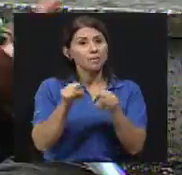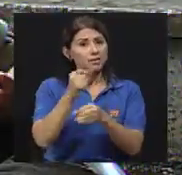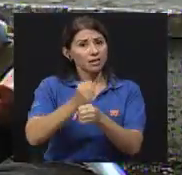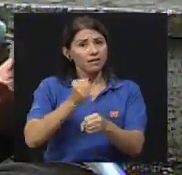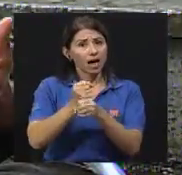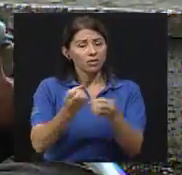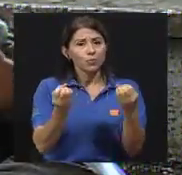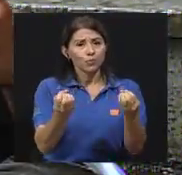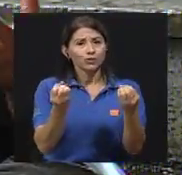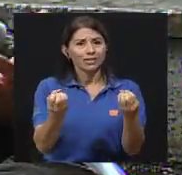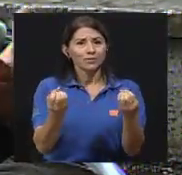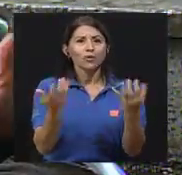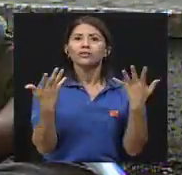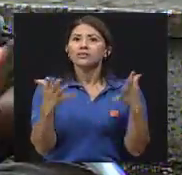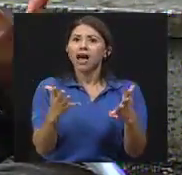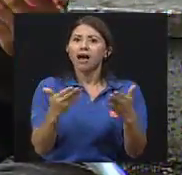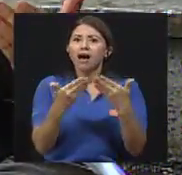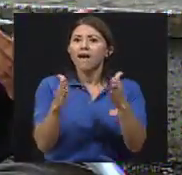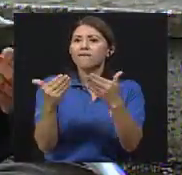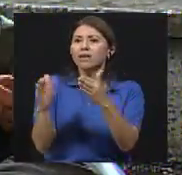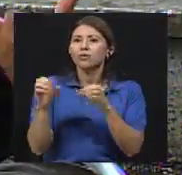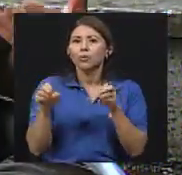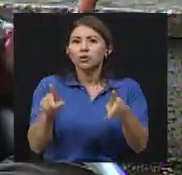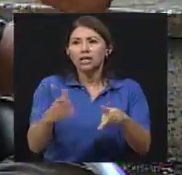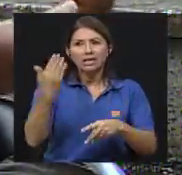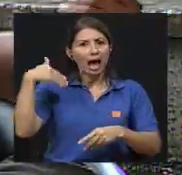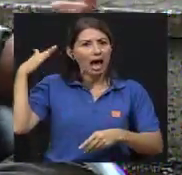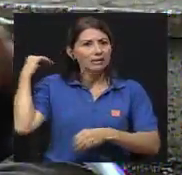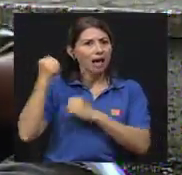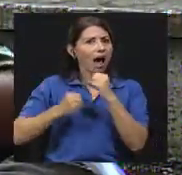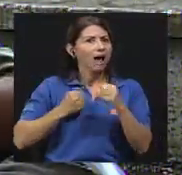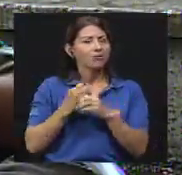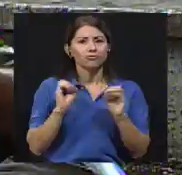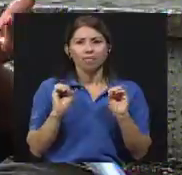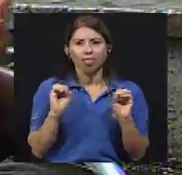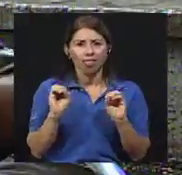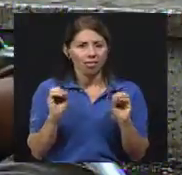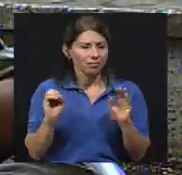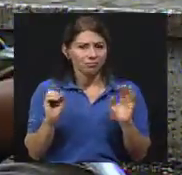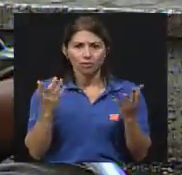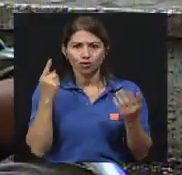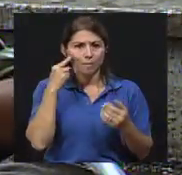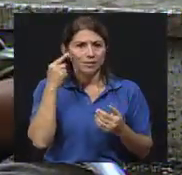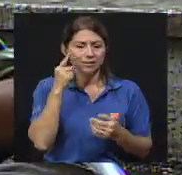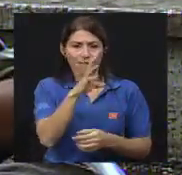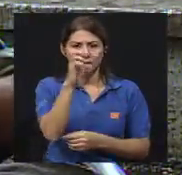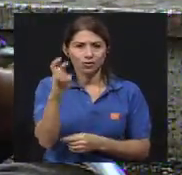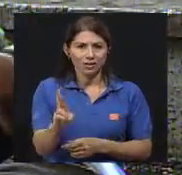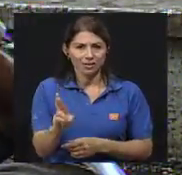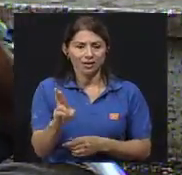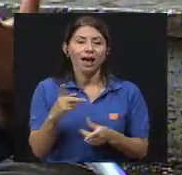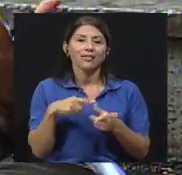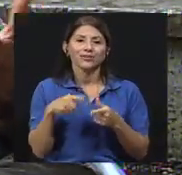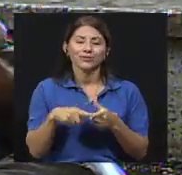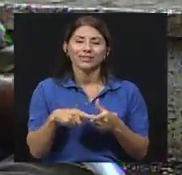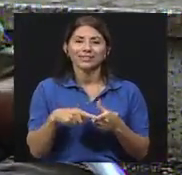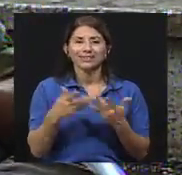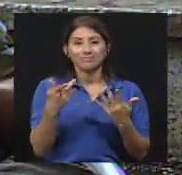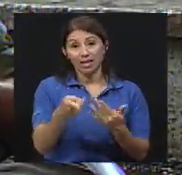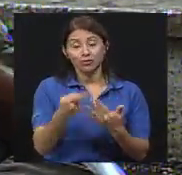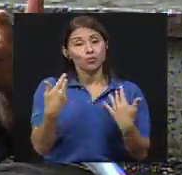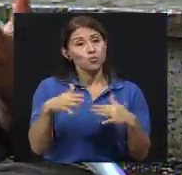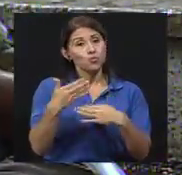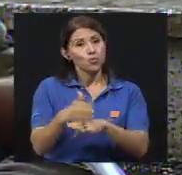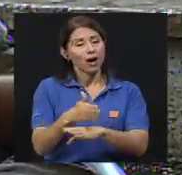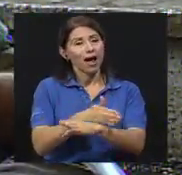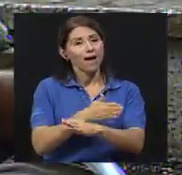que también ya se han ido abriendo otros espacios que hace 10, 15 o 20 años quizás no se, ni siquiera se pensaba en Costa Rica, así que ya eso es, creo